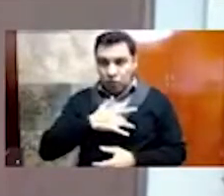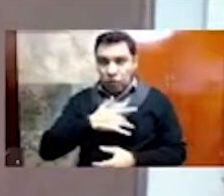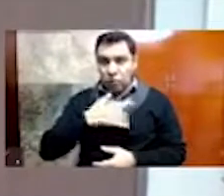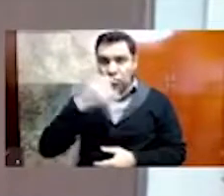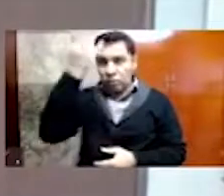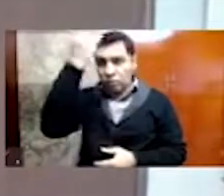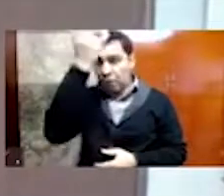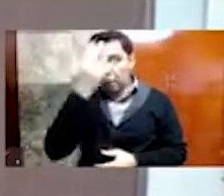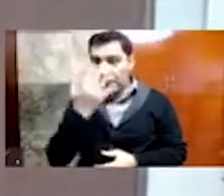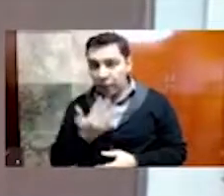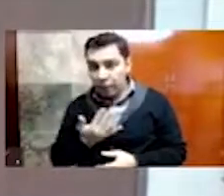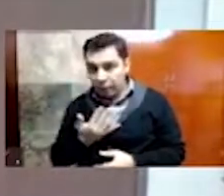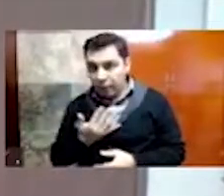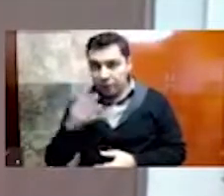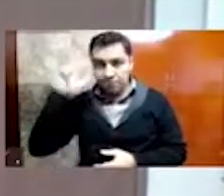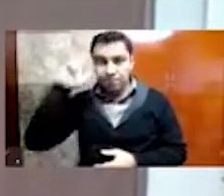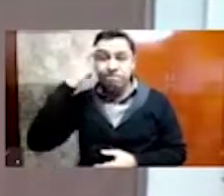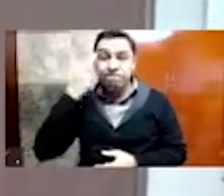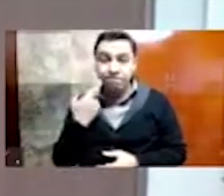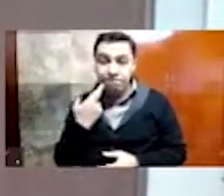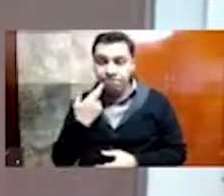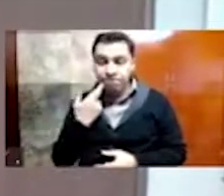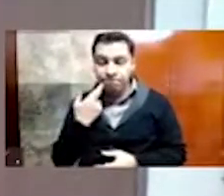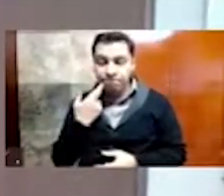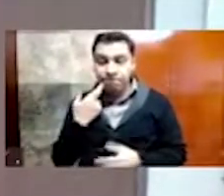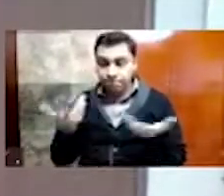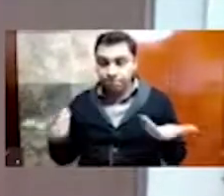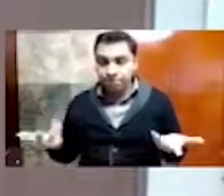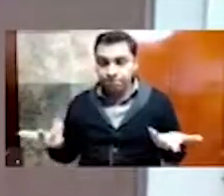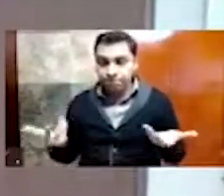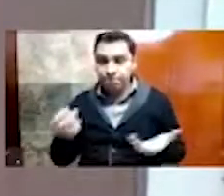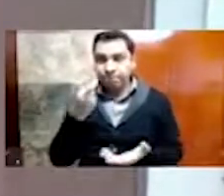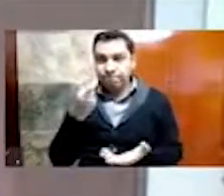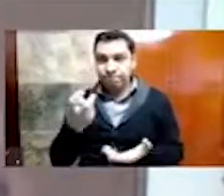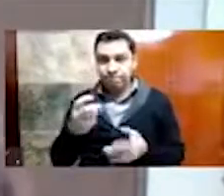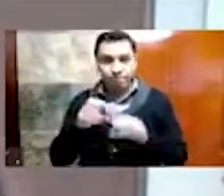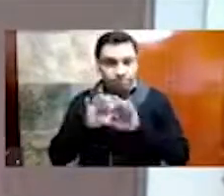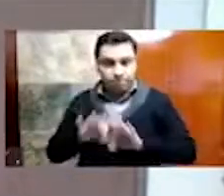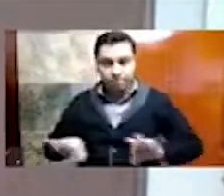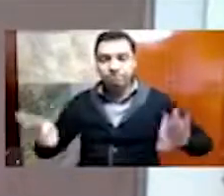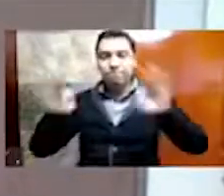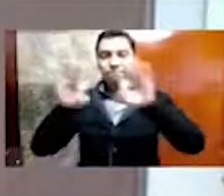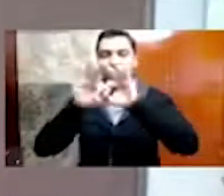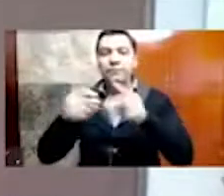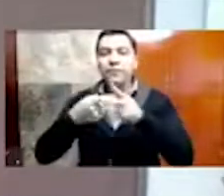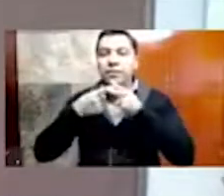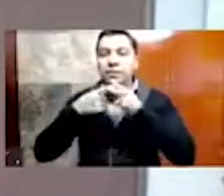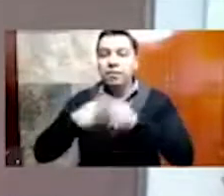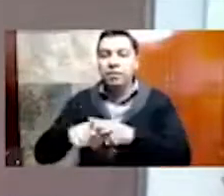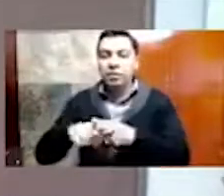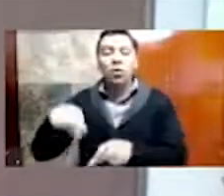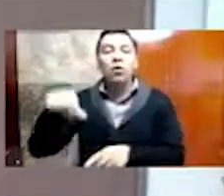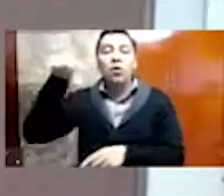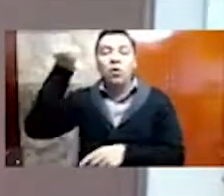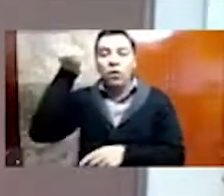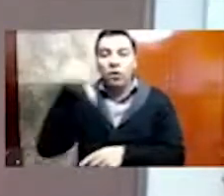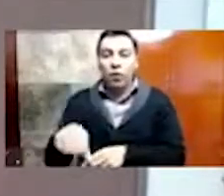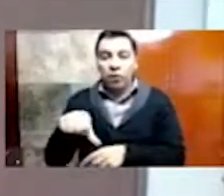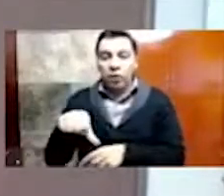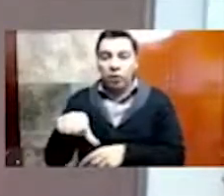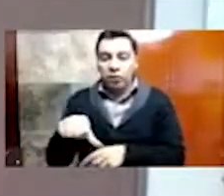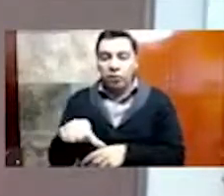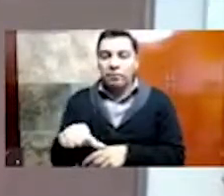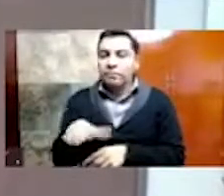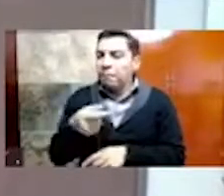cultural y étnica. Siendo así, entonces, damos inicio el día de hoy con la primera charla